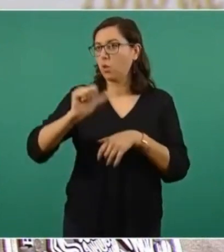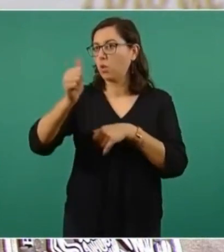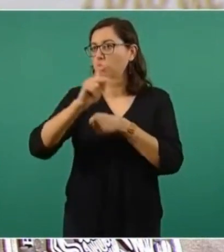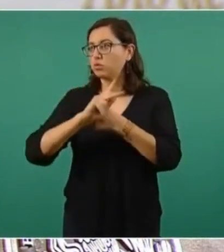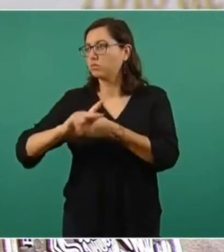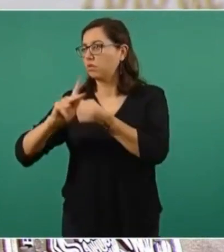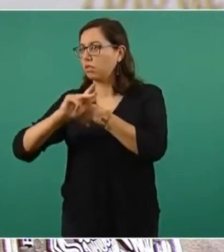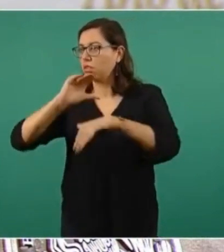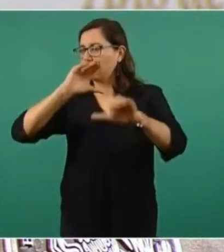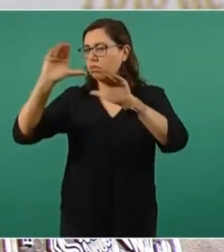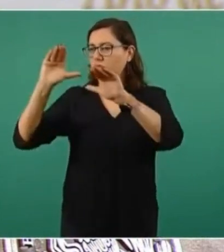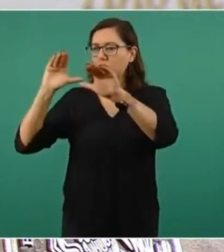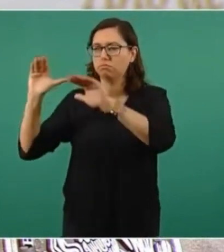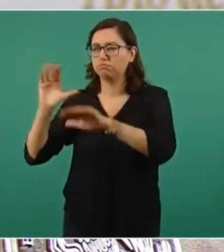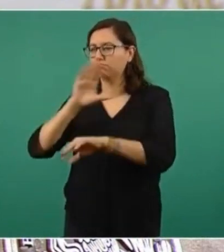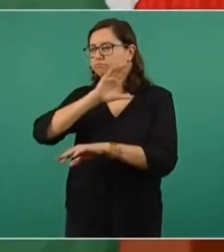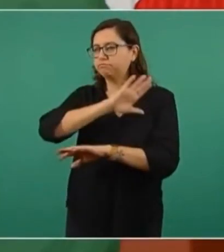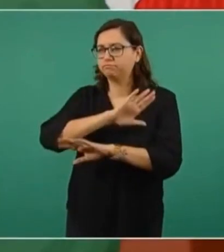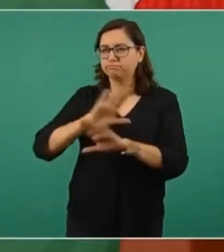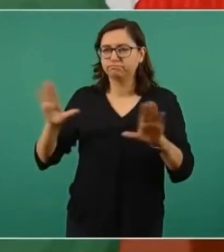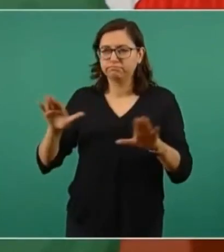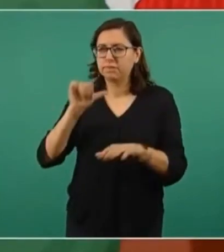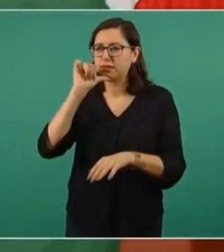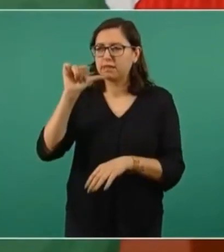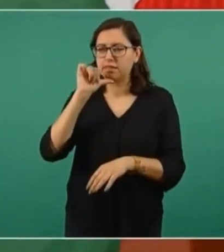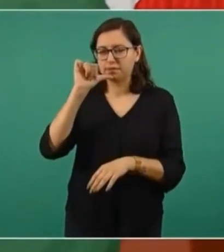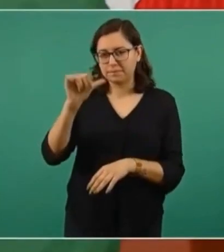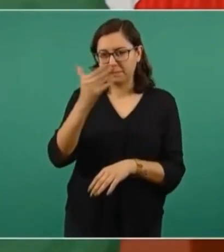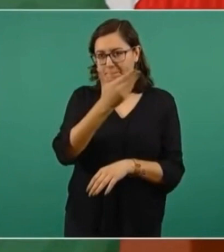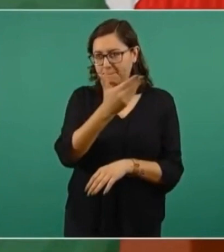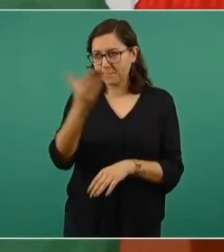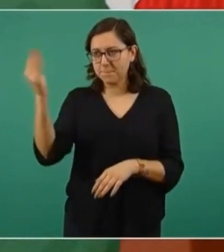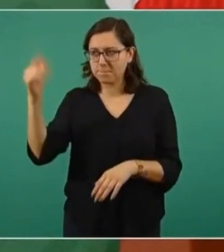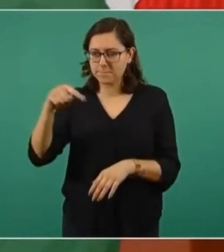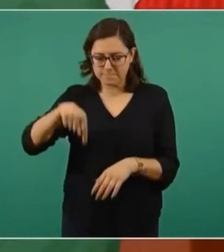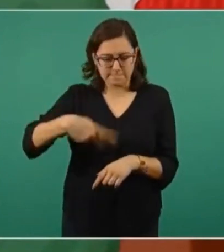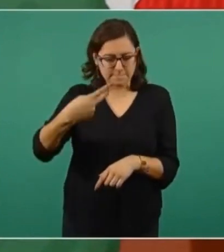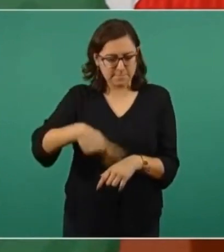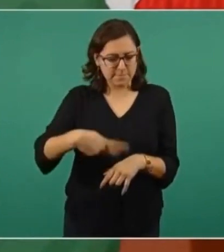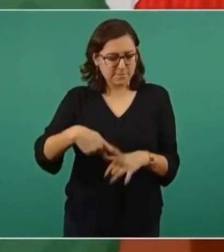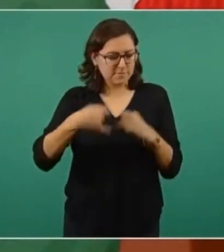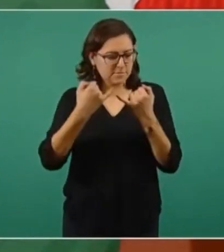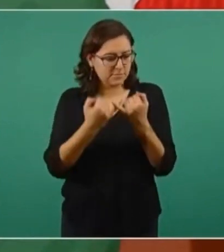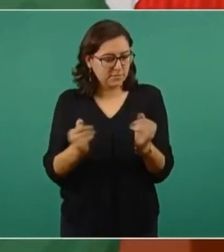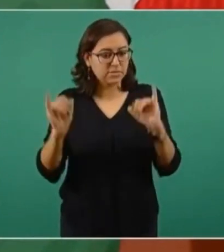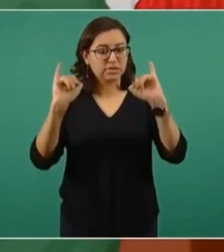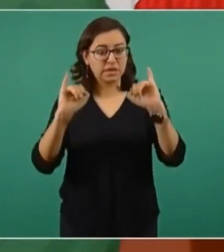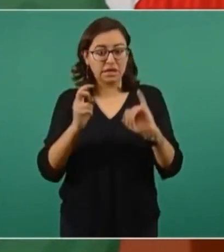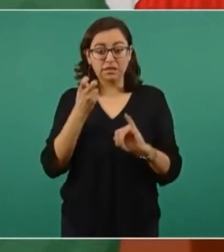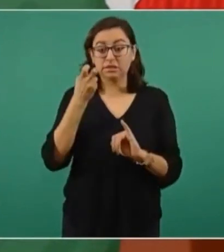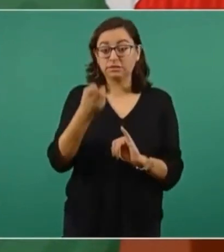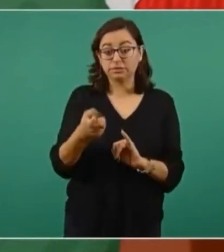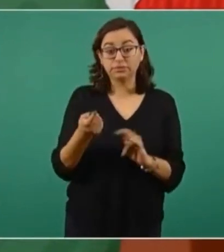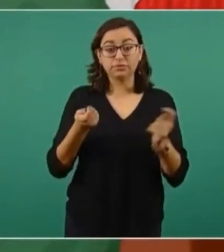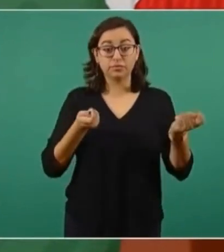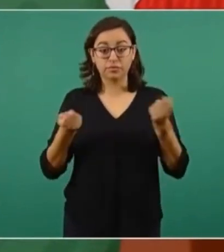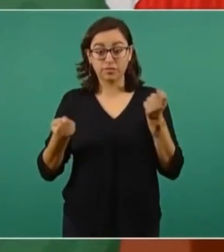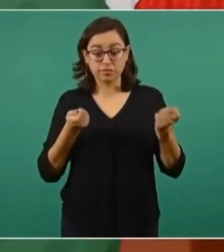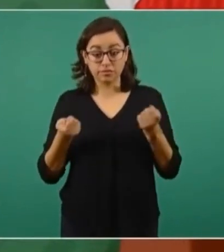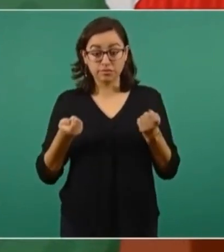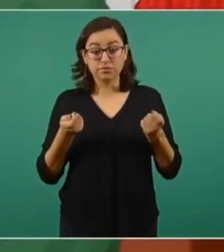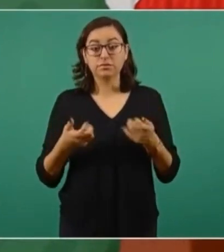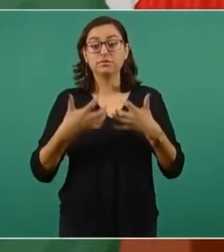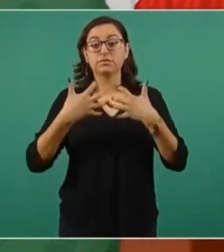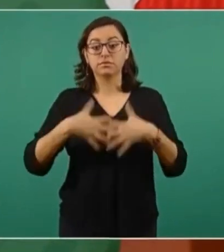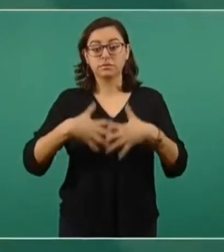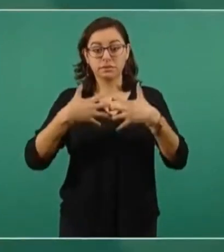presidente de la República. Tomar la operación de la refinería permitirá dirigir su producción de